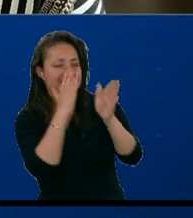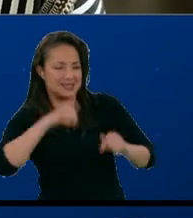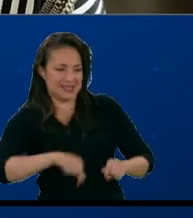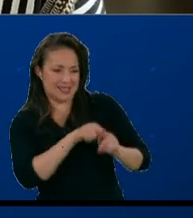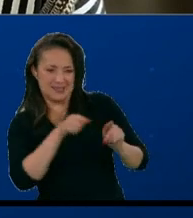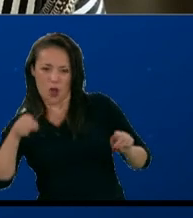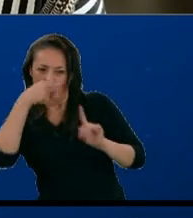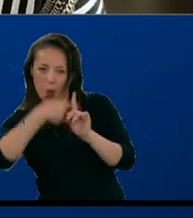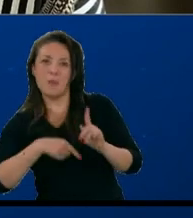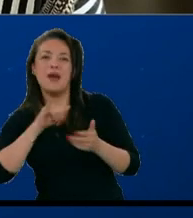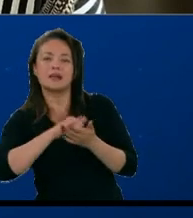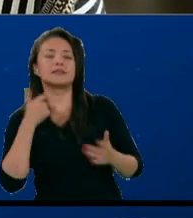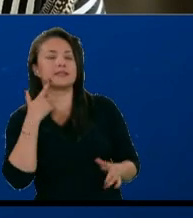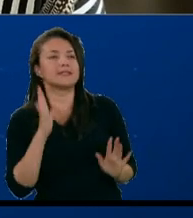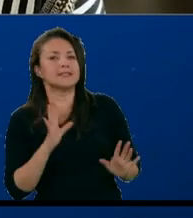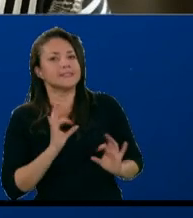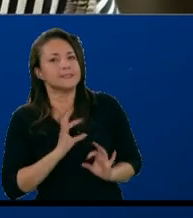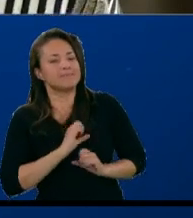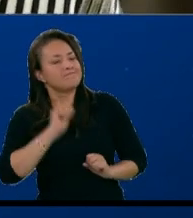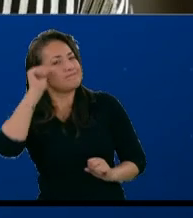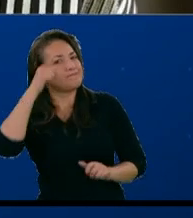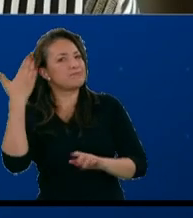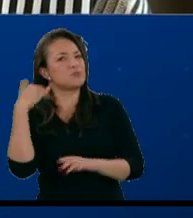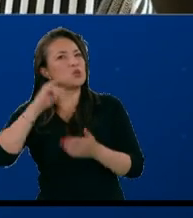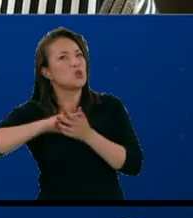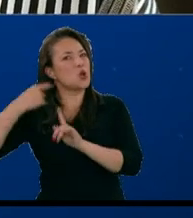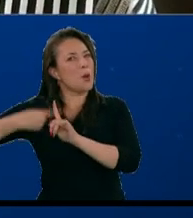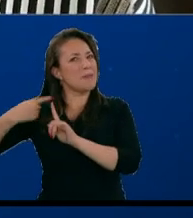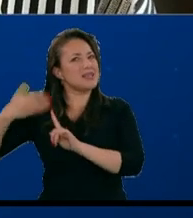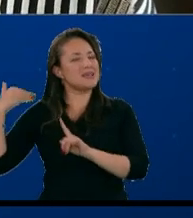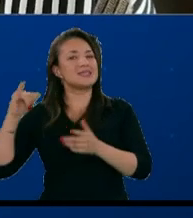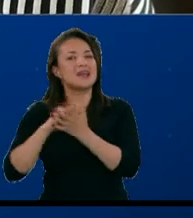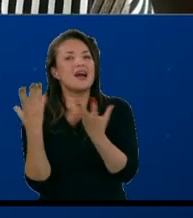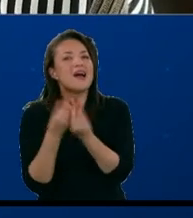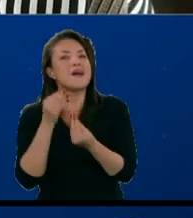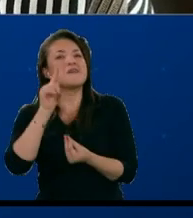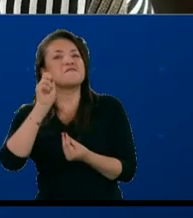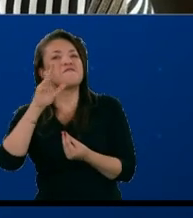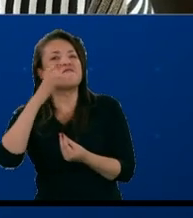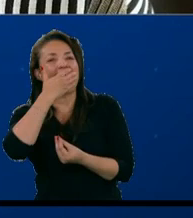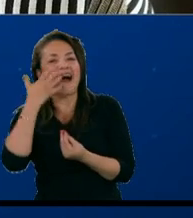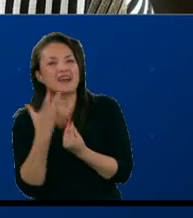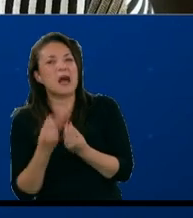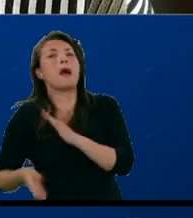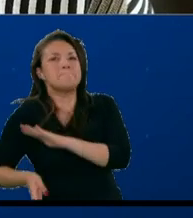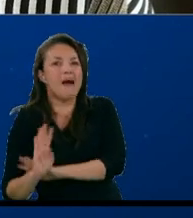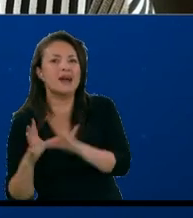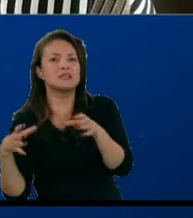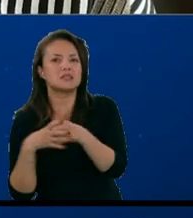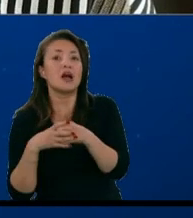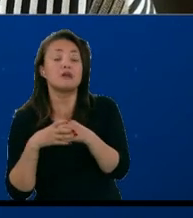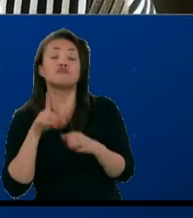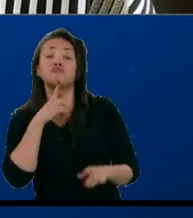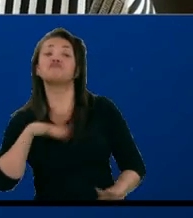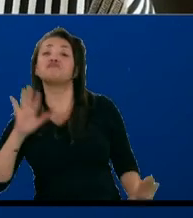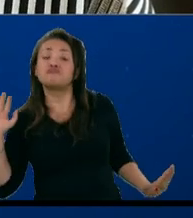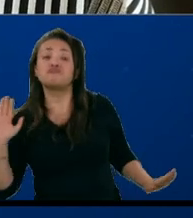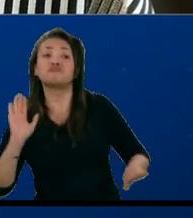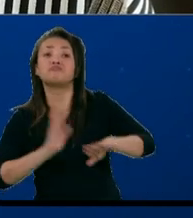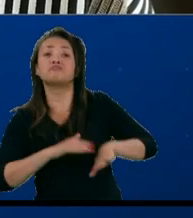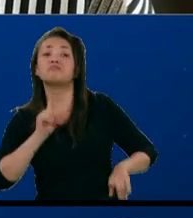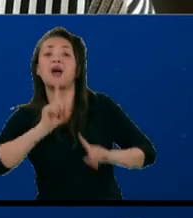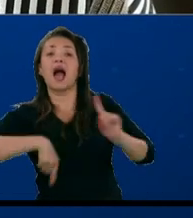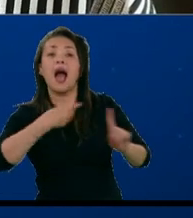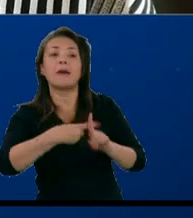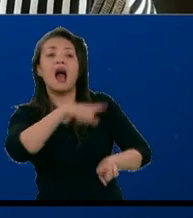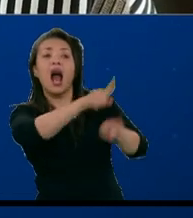directora, es inevitable recordar que hace unos meses el Estado Mayor Central de las disidencias de las FARC advirtió y amenazó a los precandidatos de